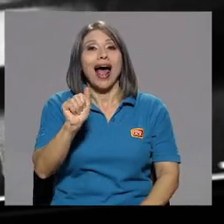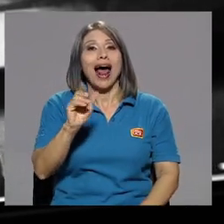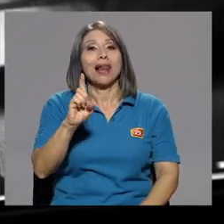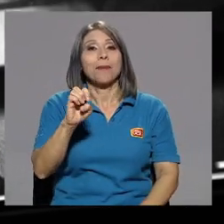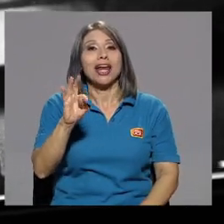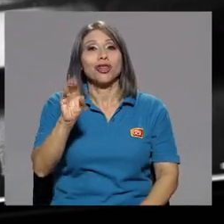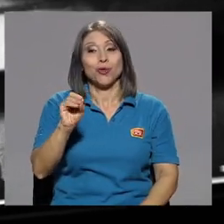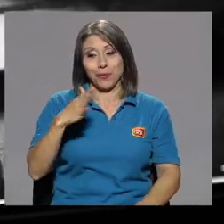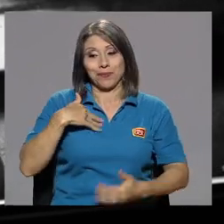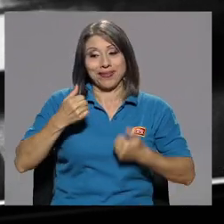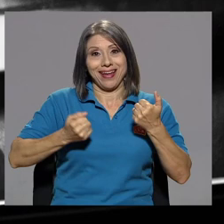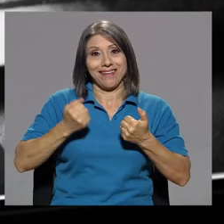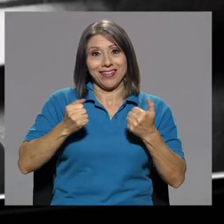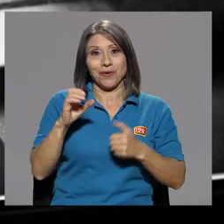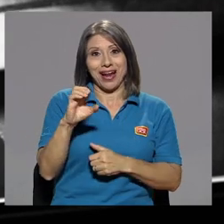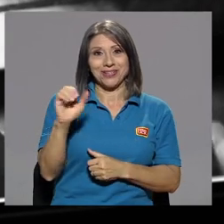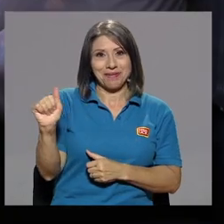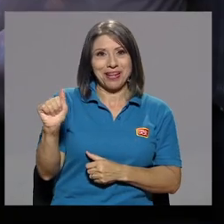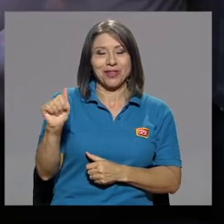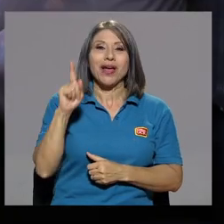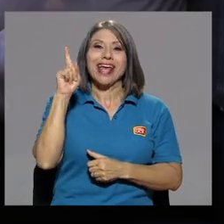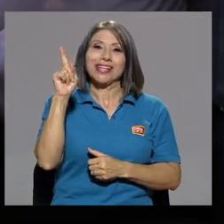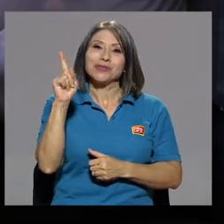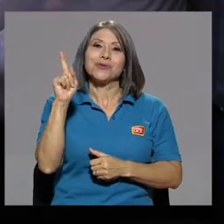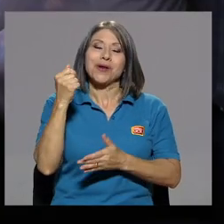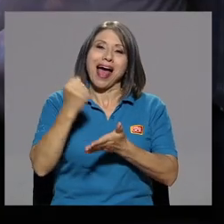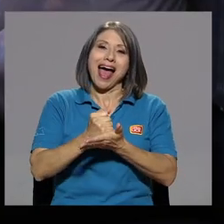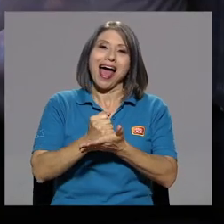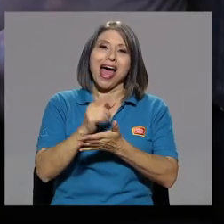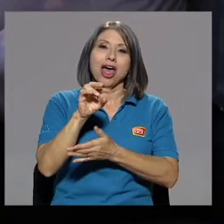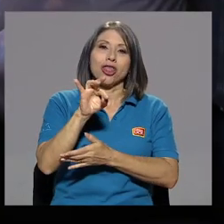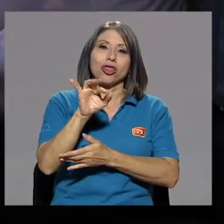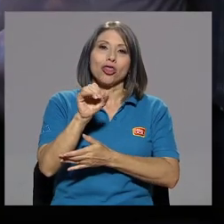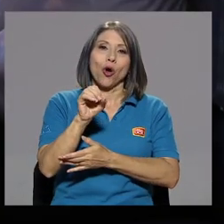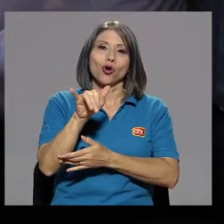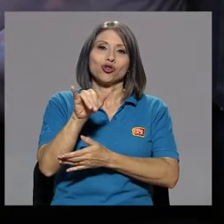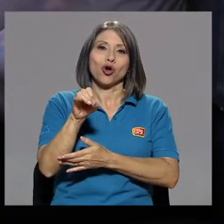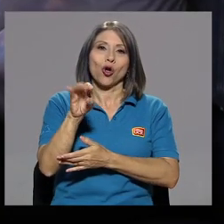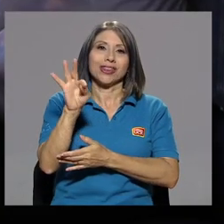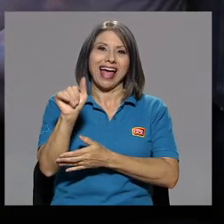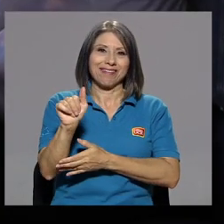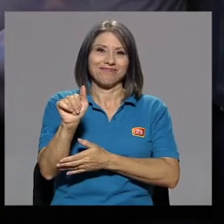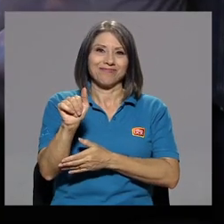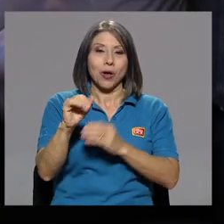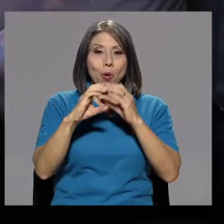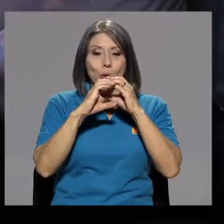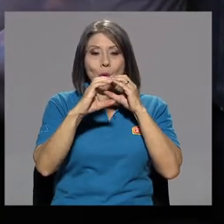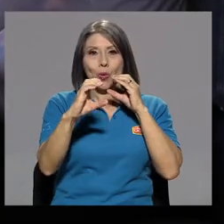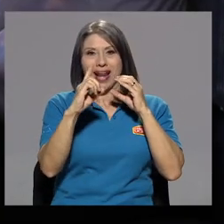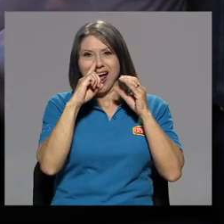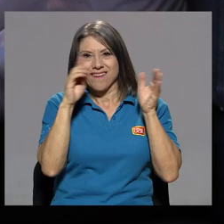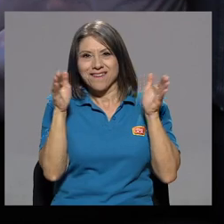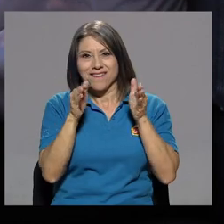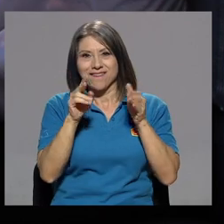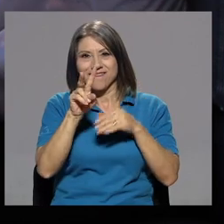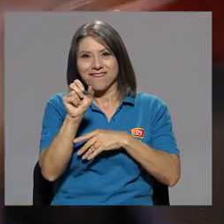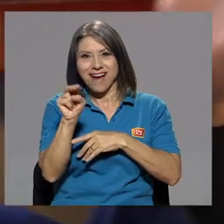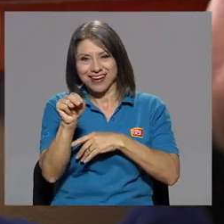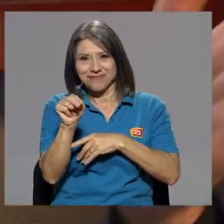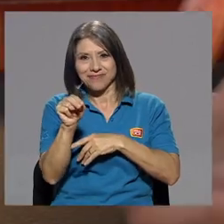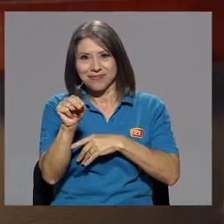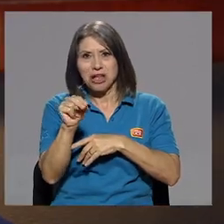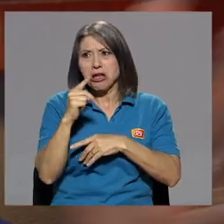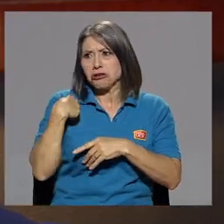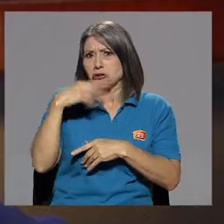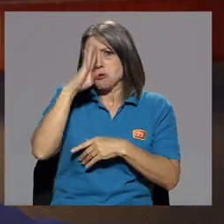Y Carlos Alberto es una Toyota, una van. Y yo nunca le he metido plata a Carlos Alberto porque era mi esposo el que